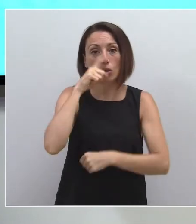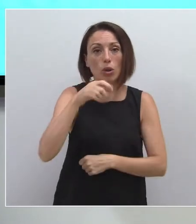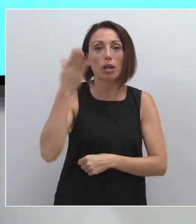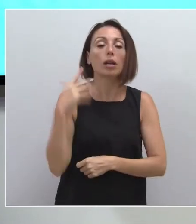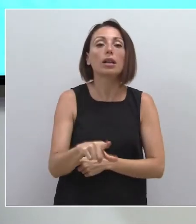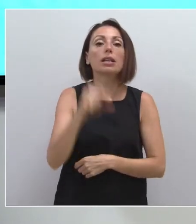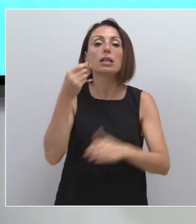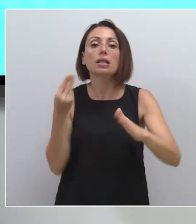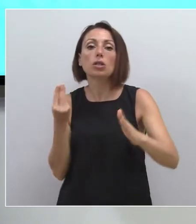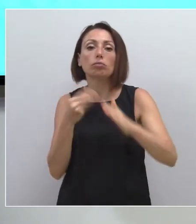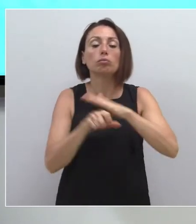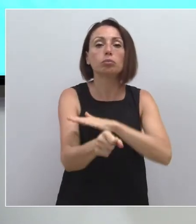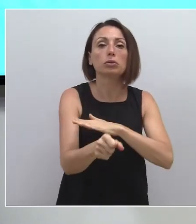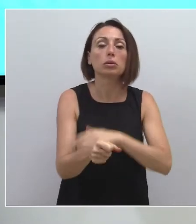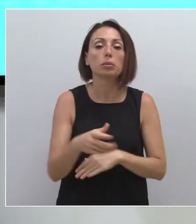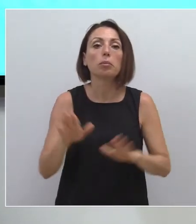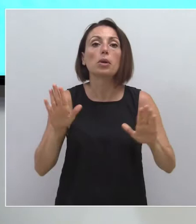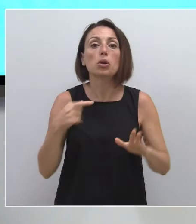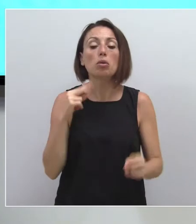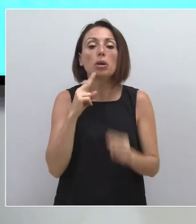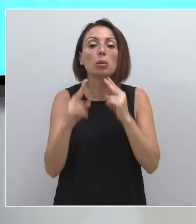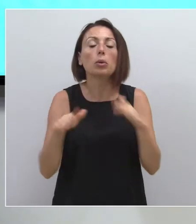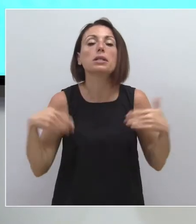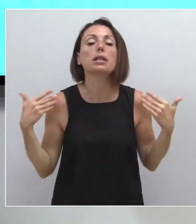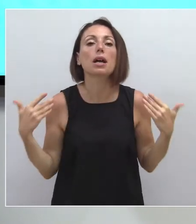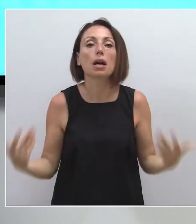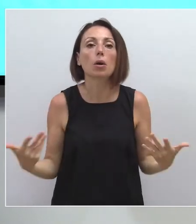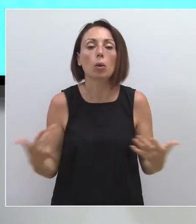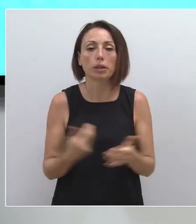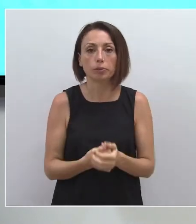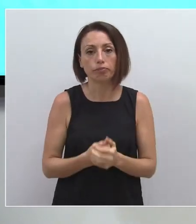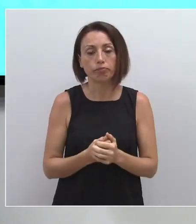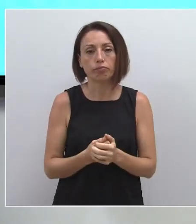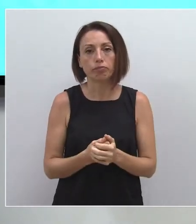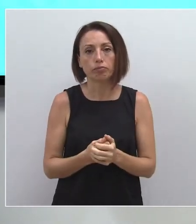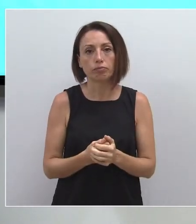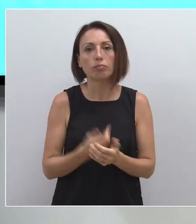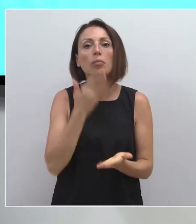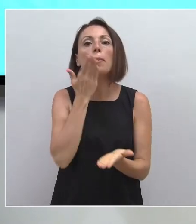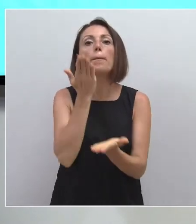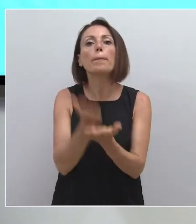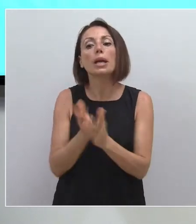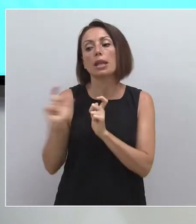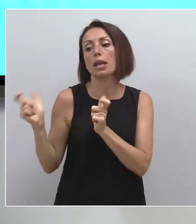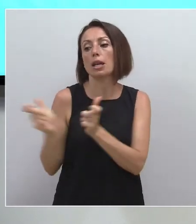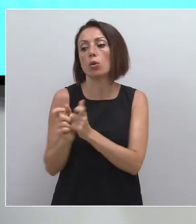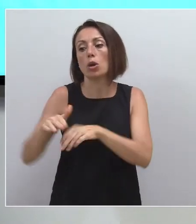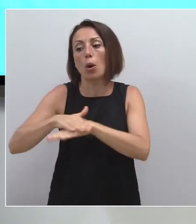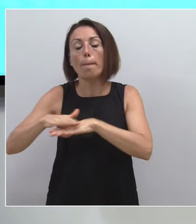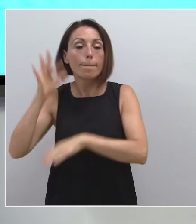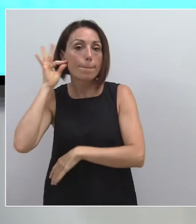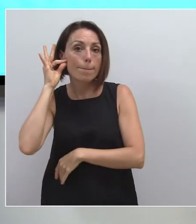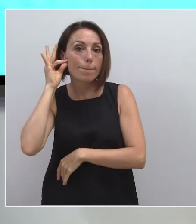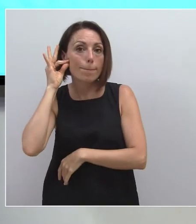decisión de incorporarles. Ante lo cual, mi reacción, fue la reacción del Gobierno regional, fue inmediatamente solicitarle una reunión a la ministra, la cual